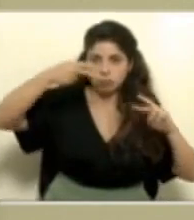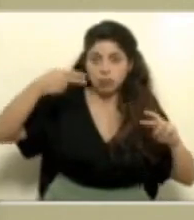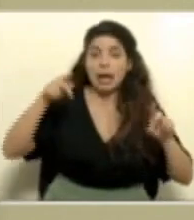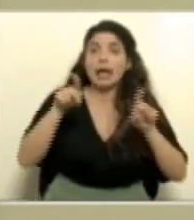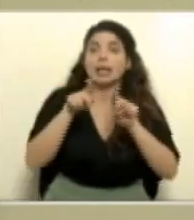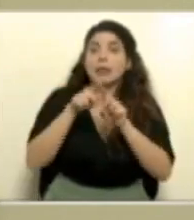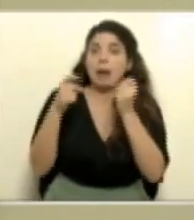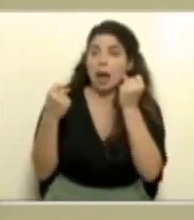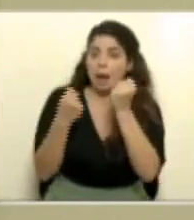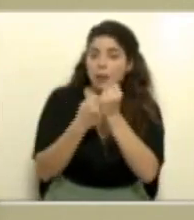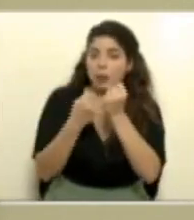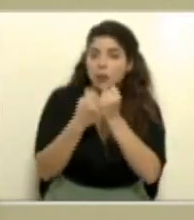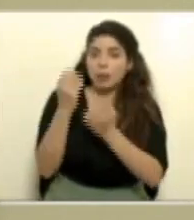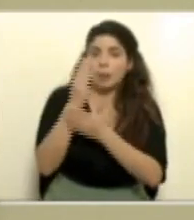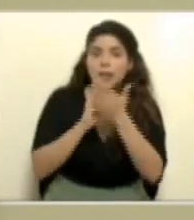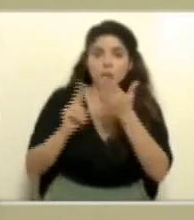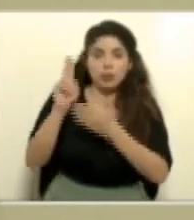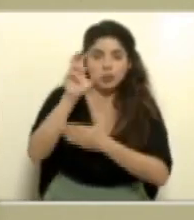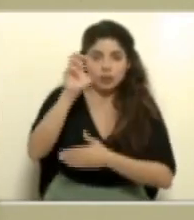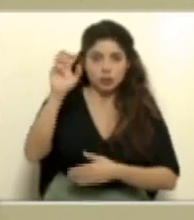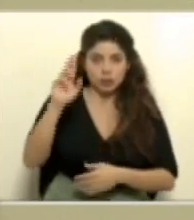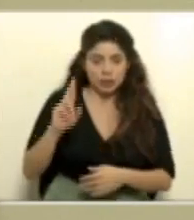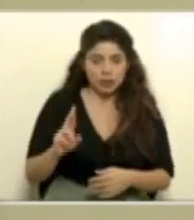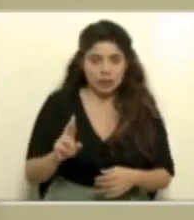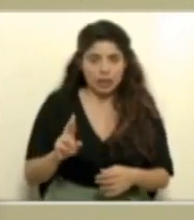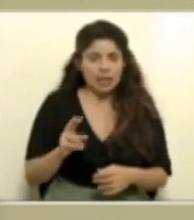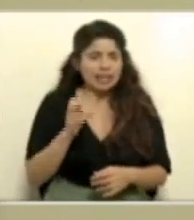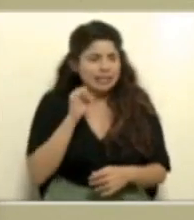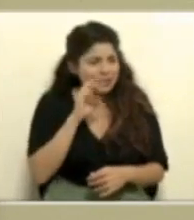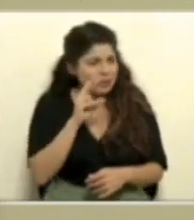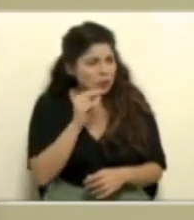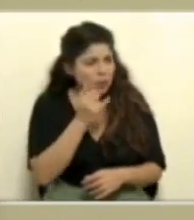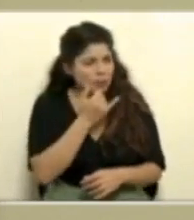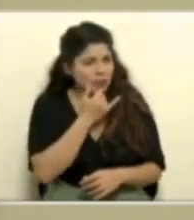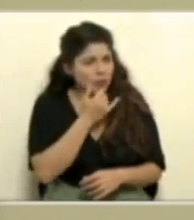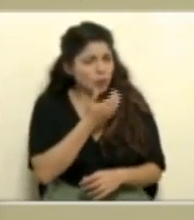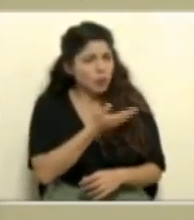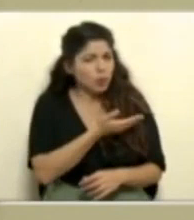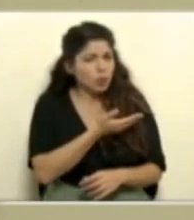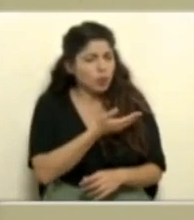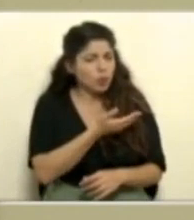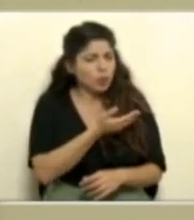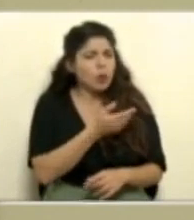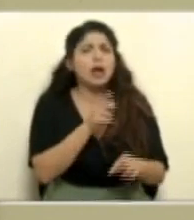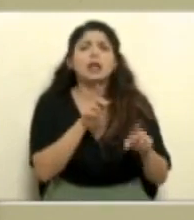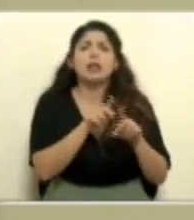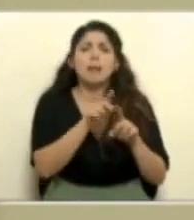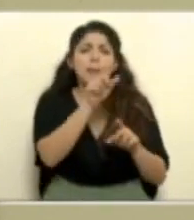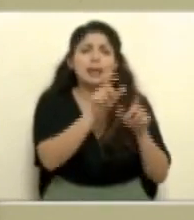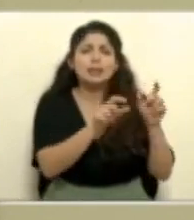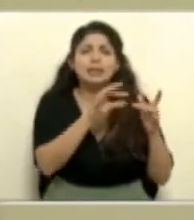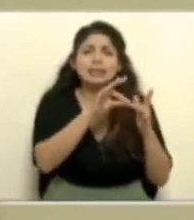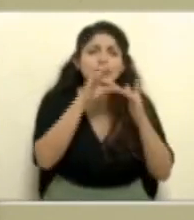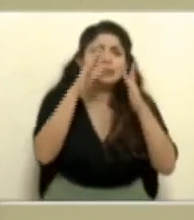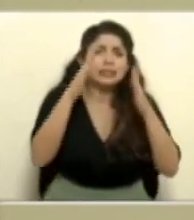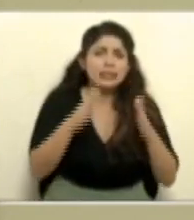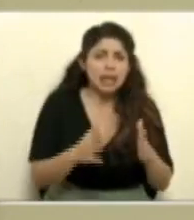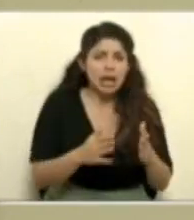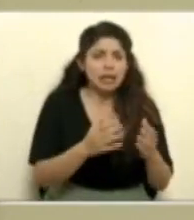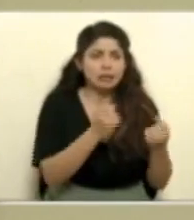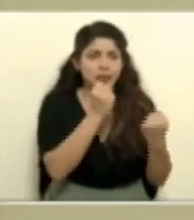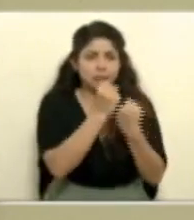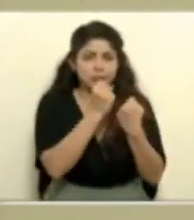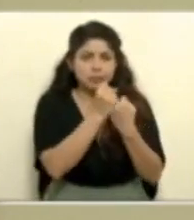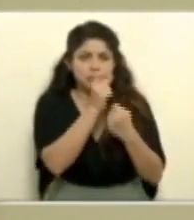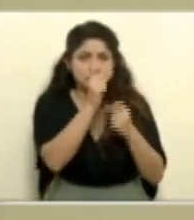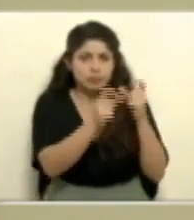contamos con apoyo de la Universidad de Costa Rica si no me equivoco también sobre todo en especialistas verdad también pero incluso con algunos